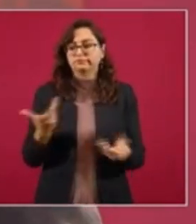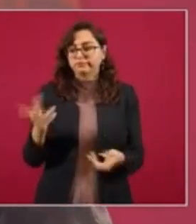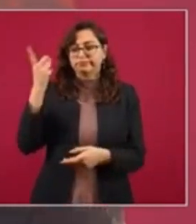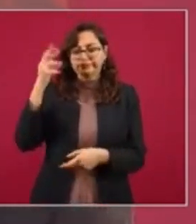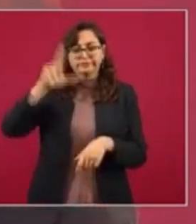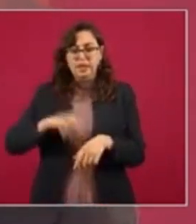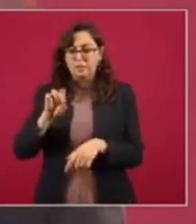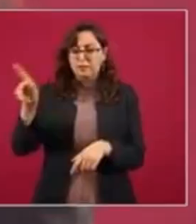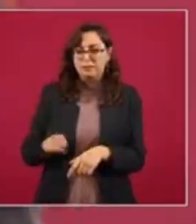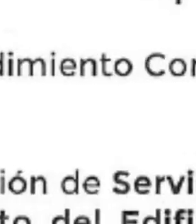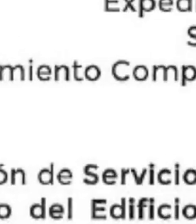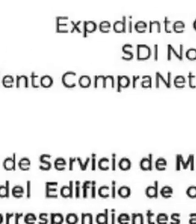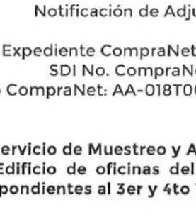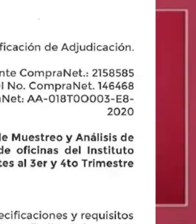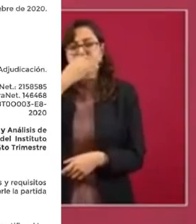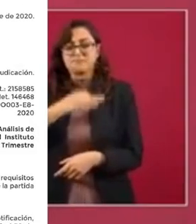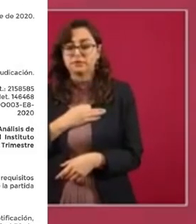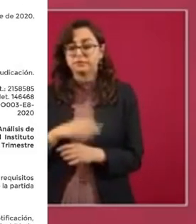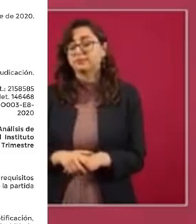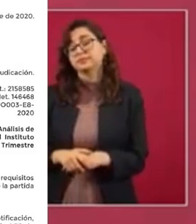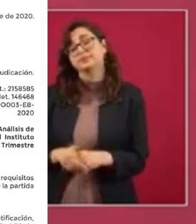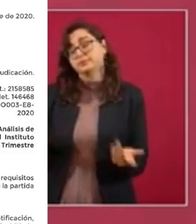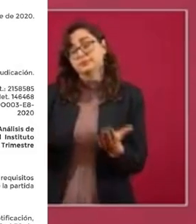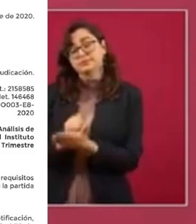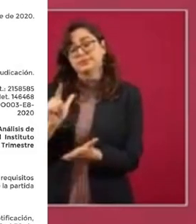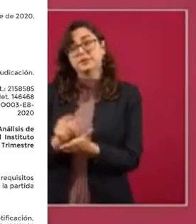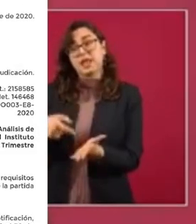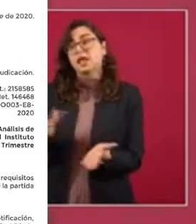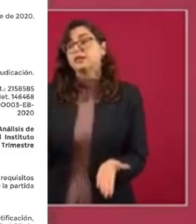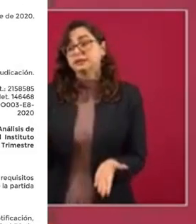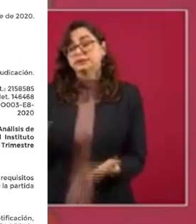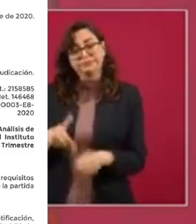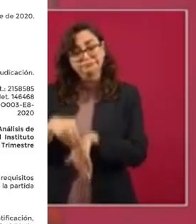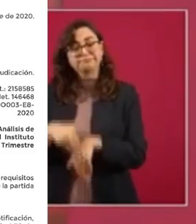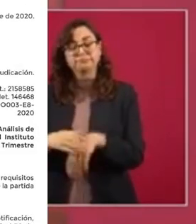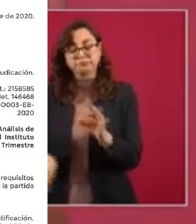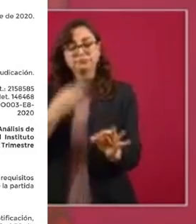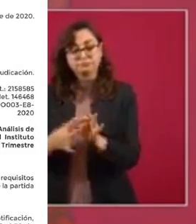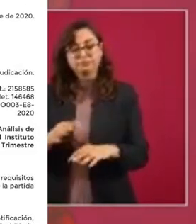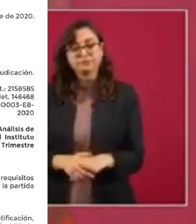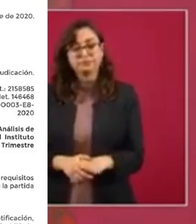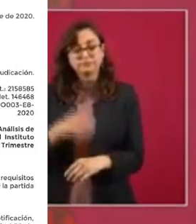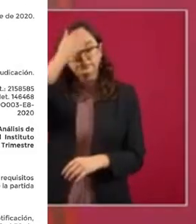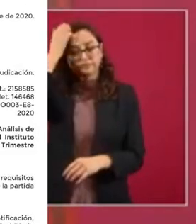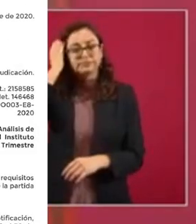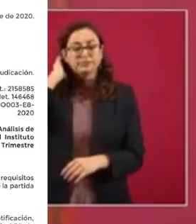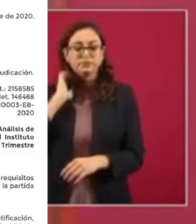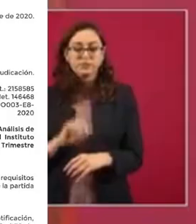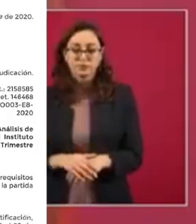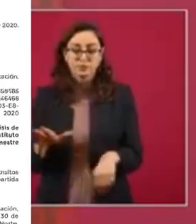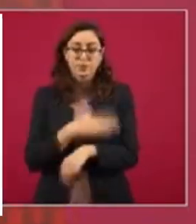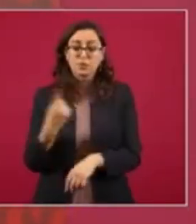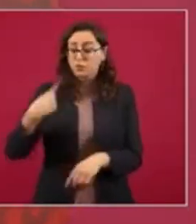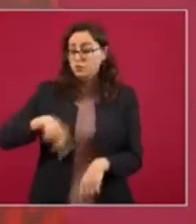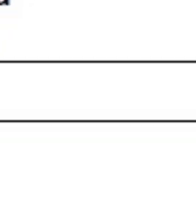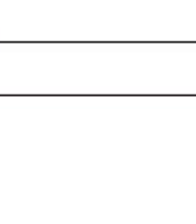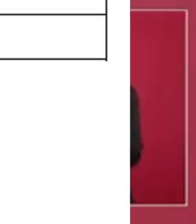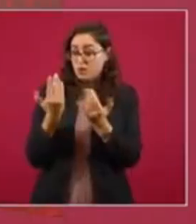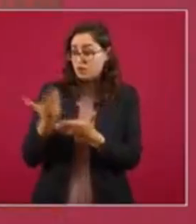informa, pues lo que le digo es que se acude de conformidad con la ley, porque no somos iguales.